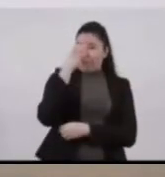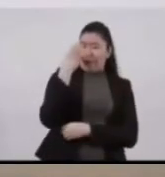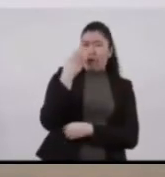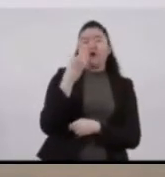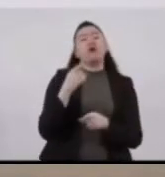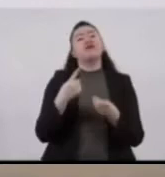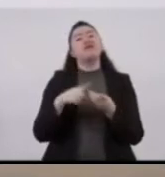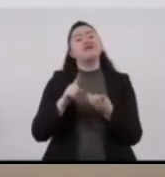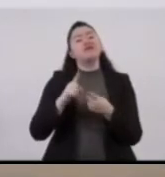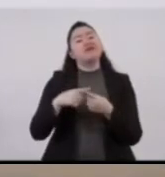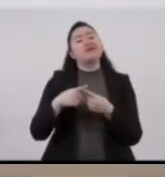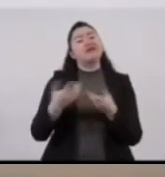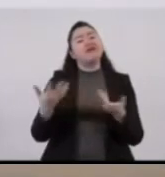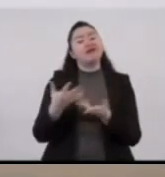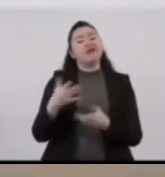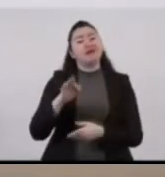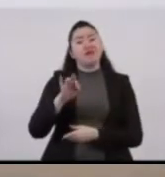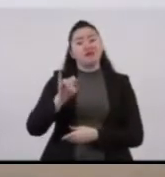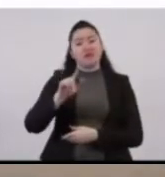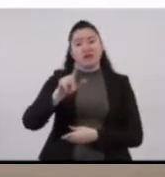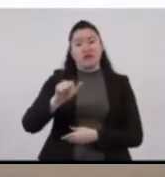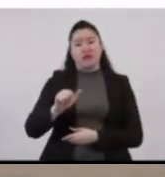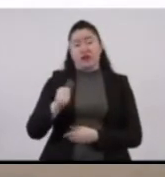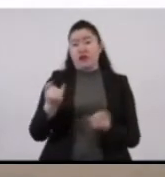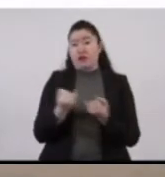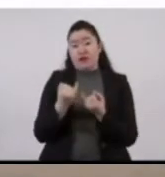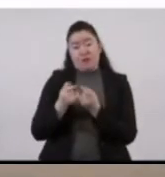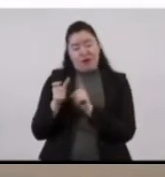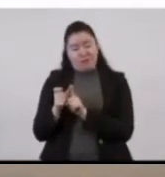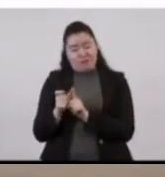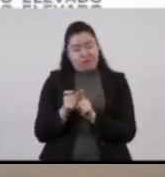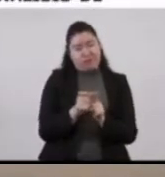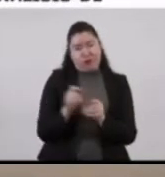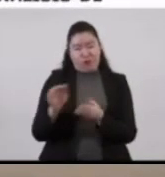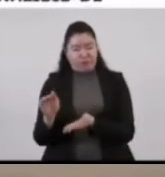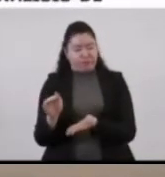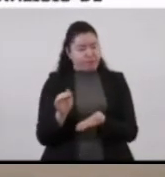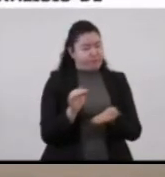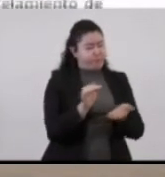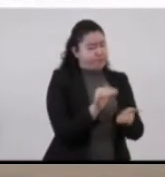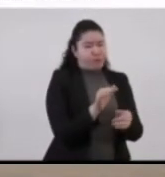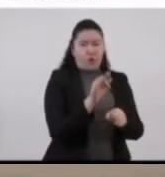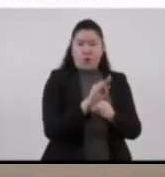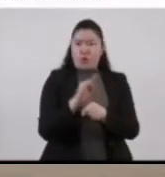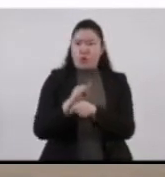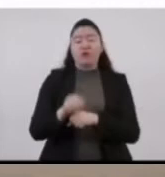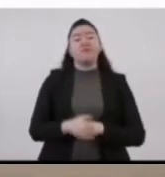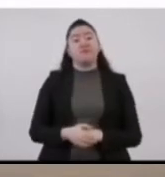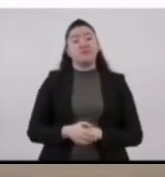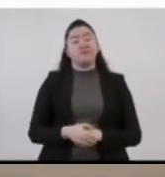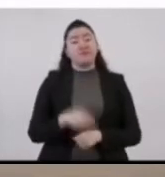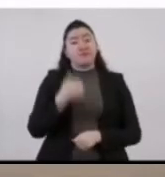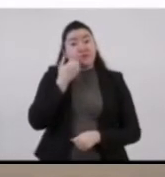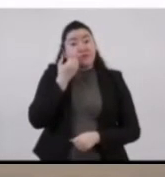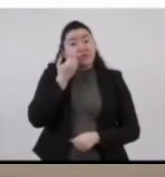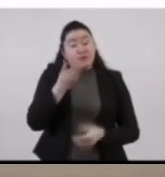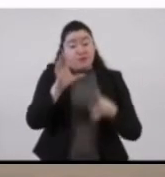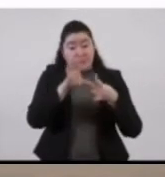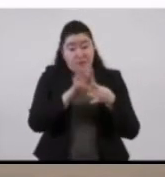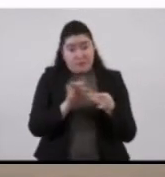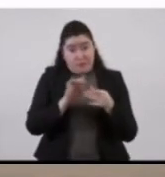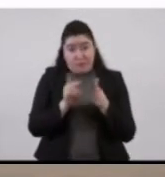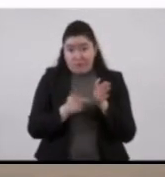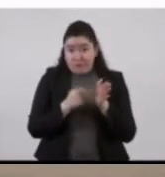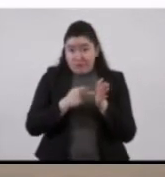Fiscalía y sometidas a una estricta cadena de custodia. Quiero reiterar que DNB